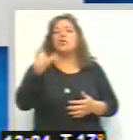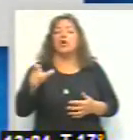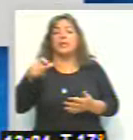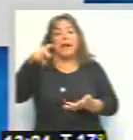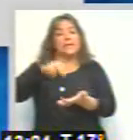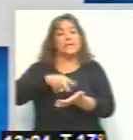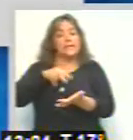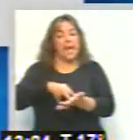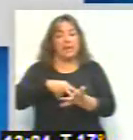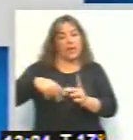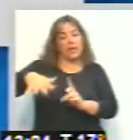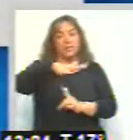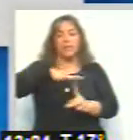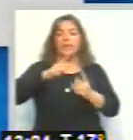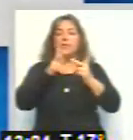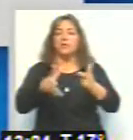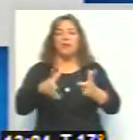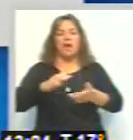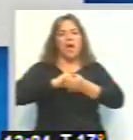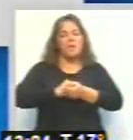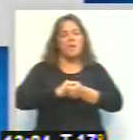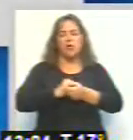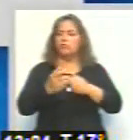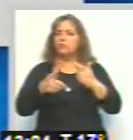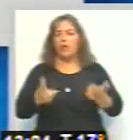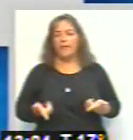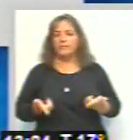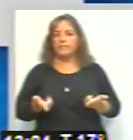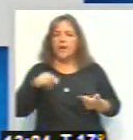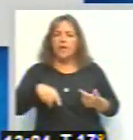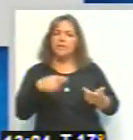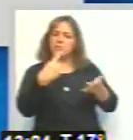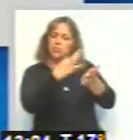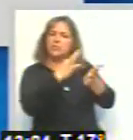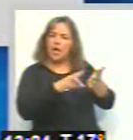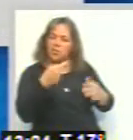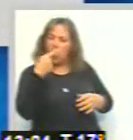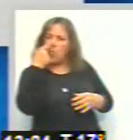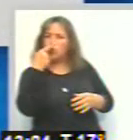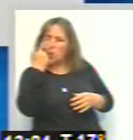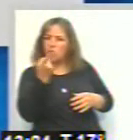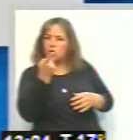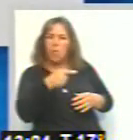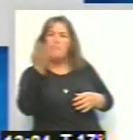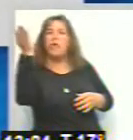Salta y alrededores dicen no tener amigos. Este realmente es un dato curioso. Estamos hablando de un porcentaje importante de personas